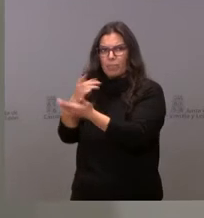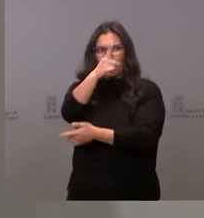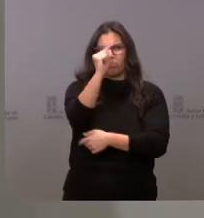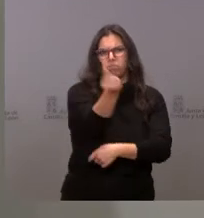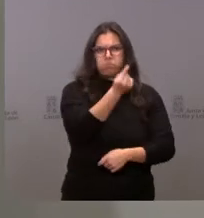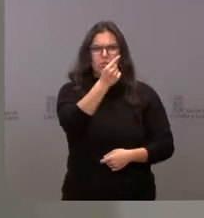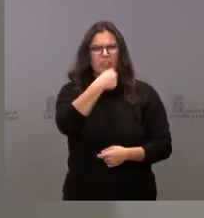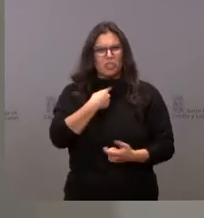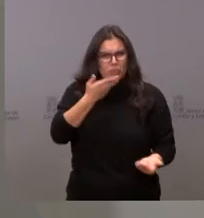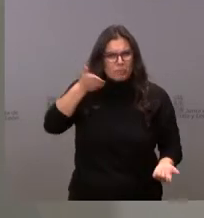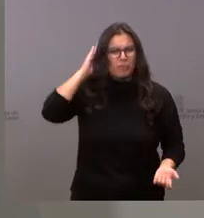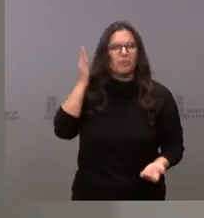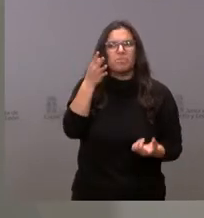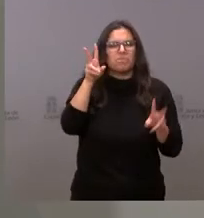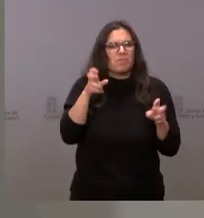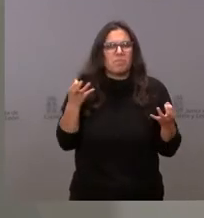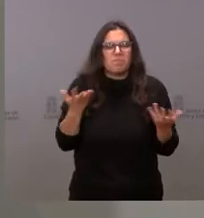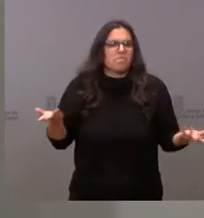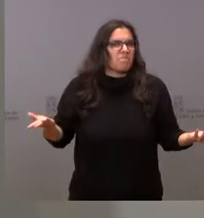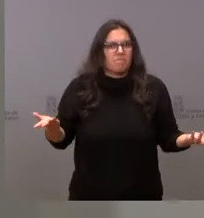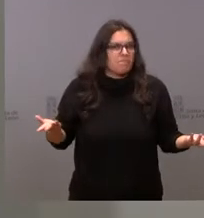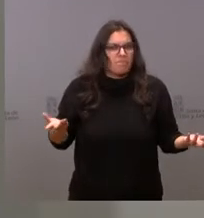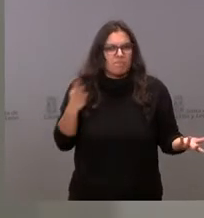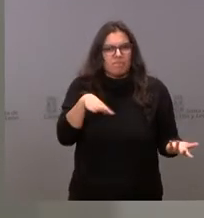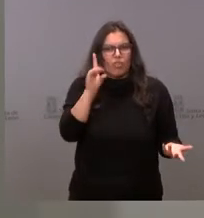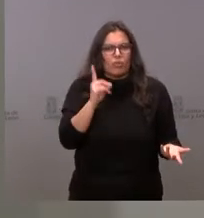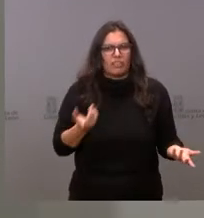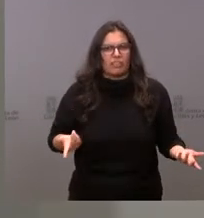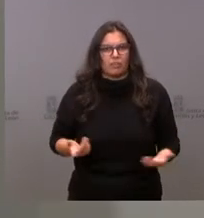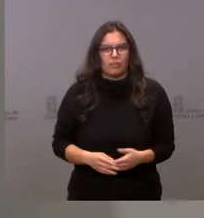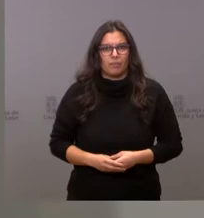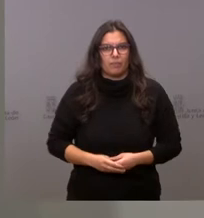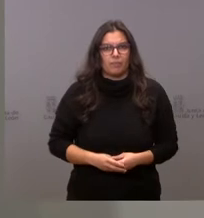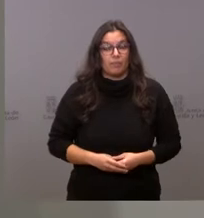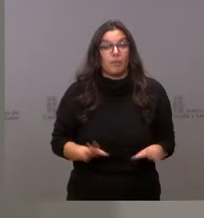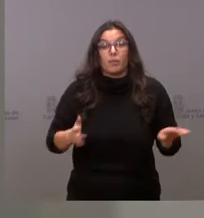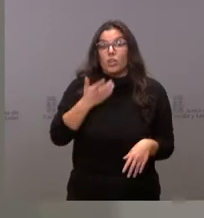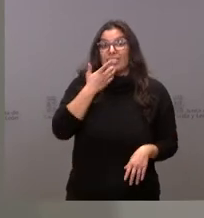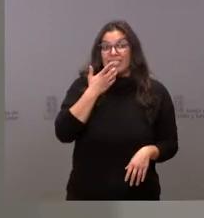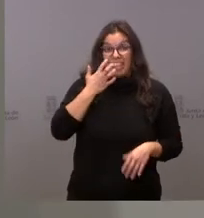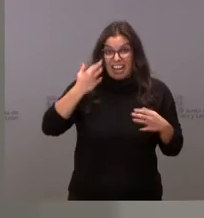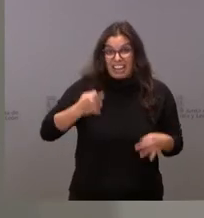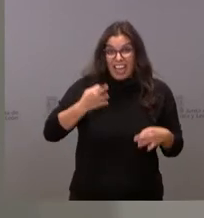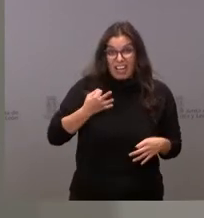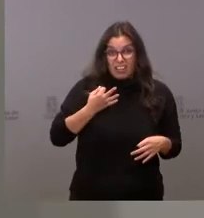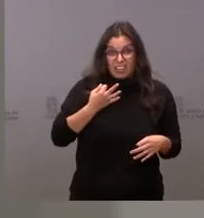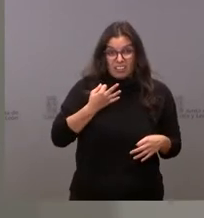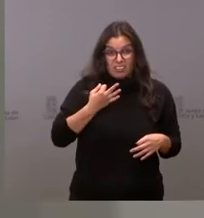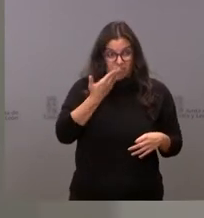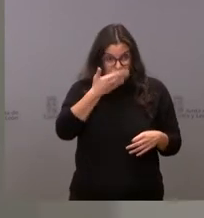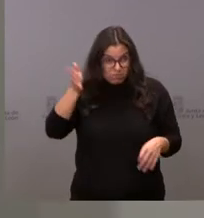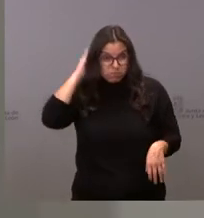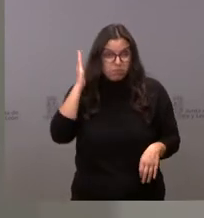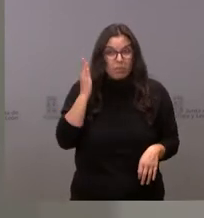refieren los representantes del Partido Socialista, pero si hay algo cínico en política